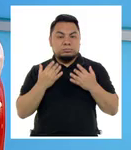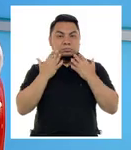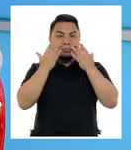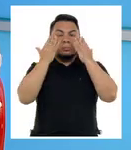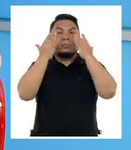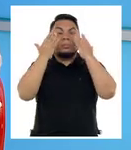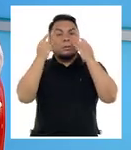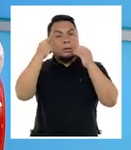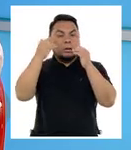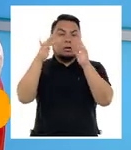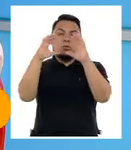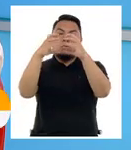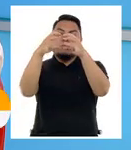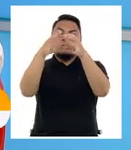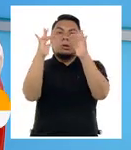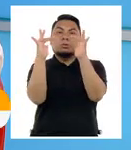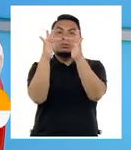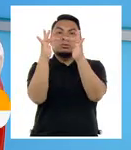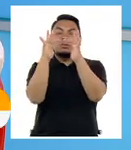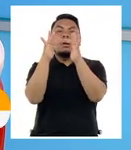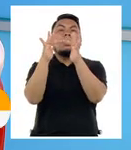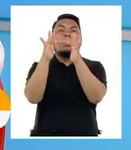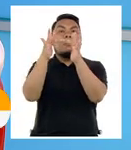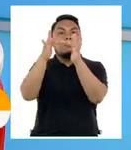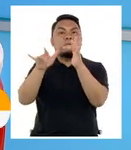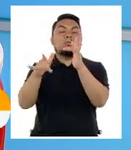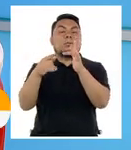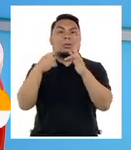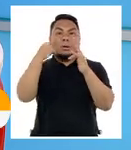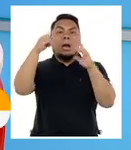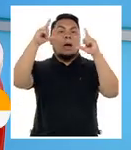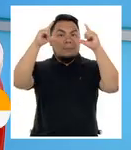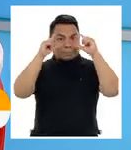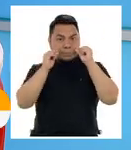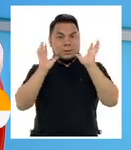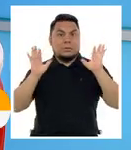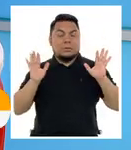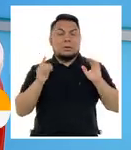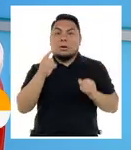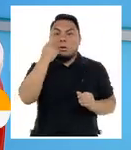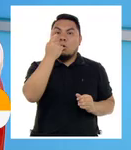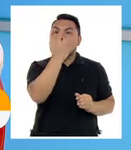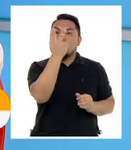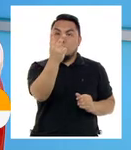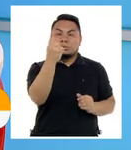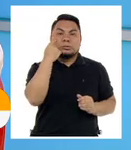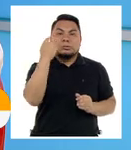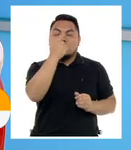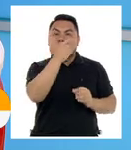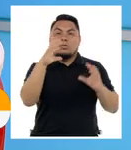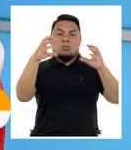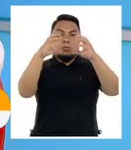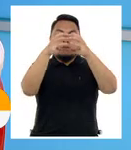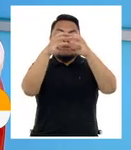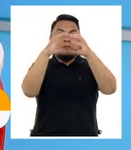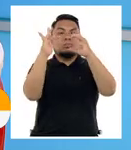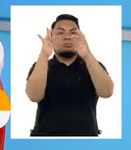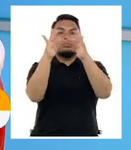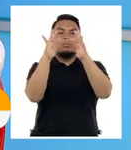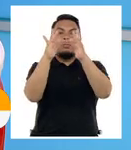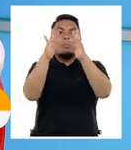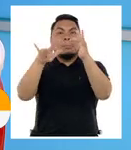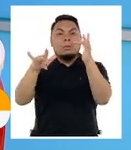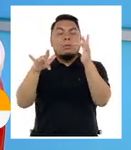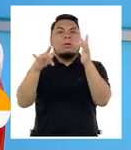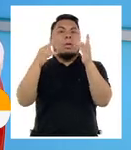ocular uno pierde la visión y no solamente en un ojo, pierde de los dos ojos y lo malo glaucoma, como